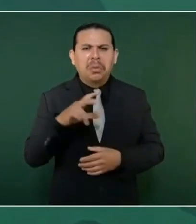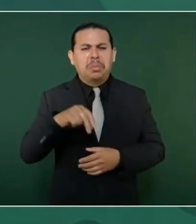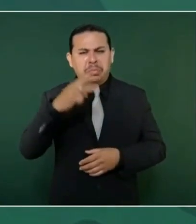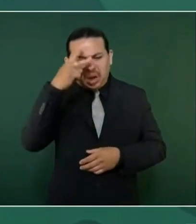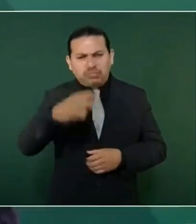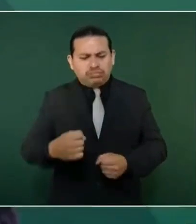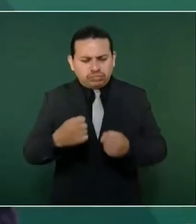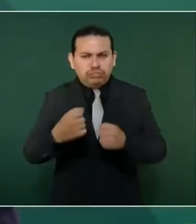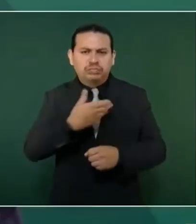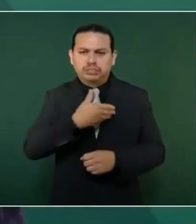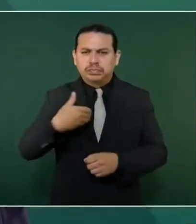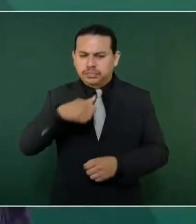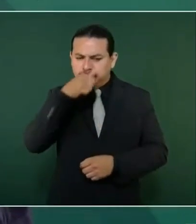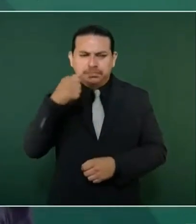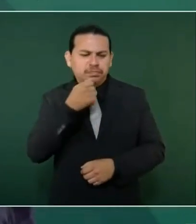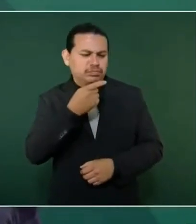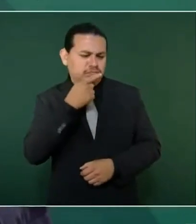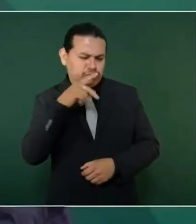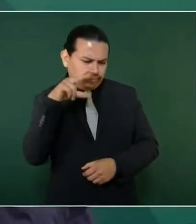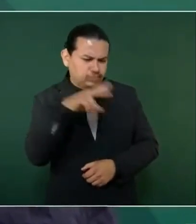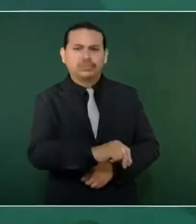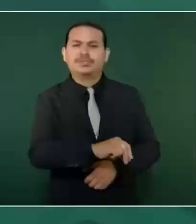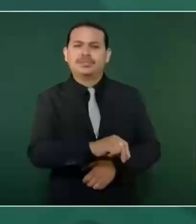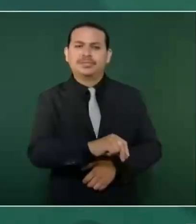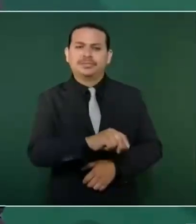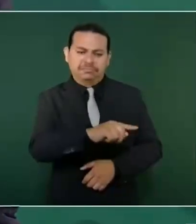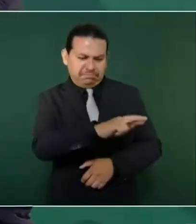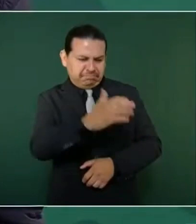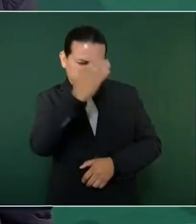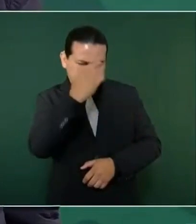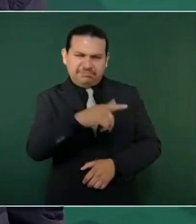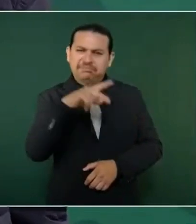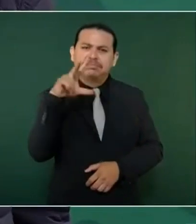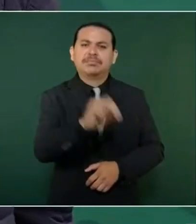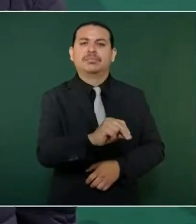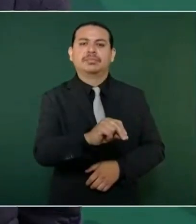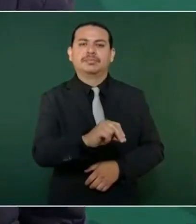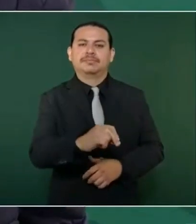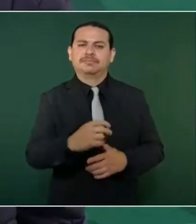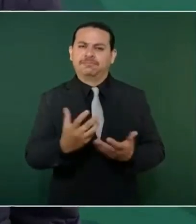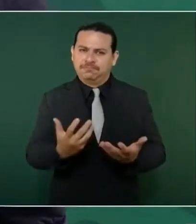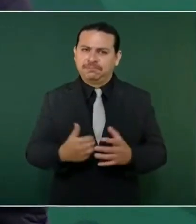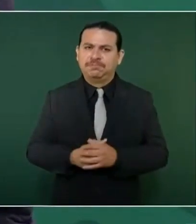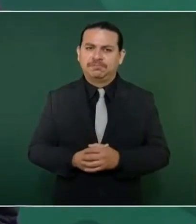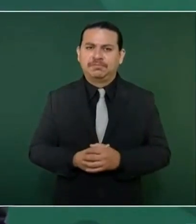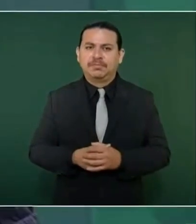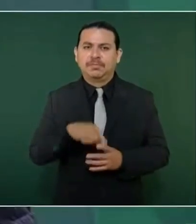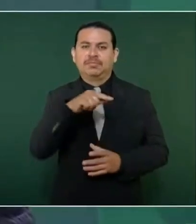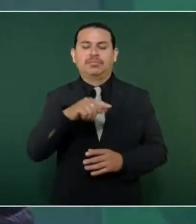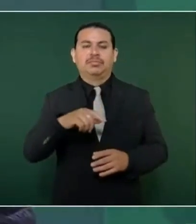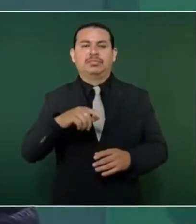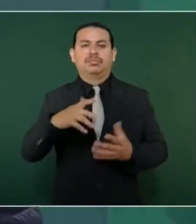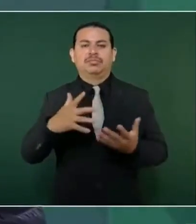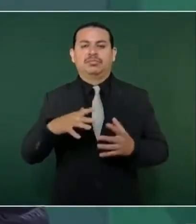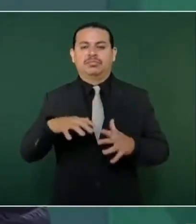nunca se reconoció al imperio